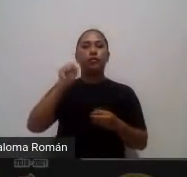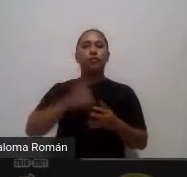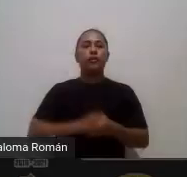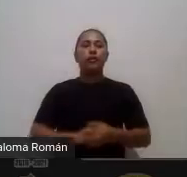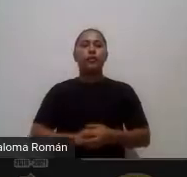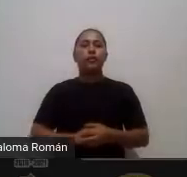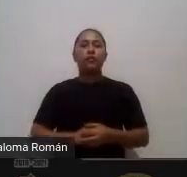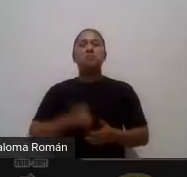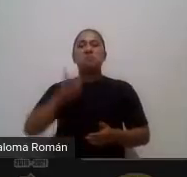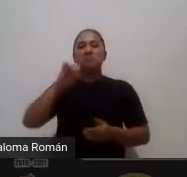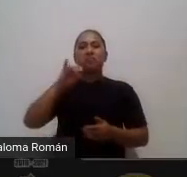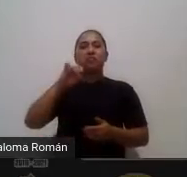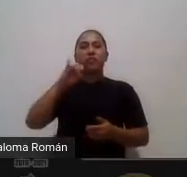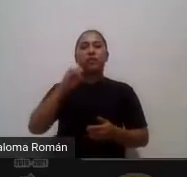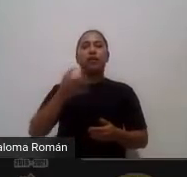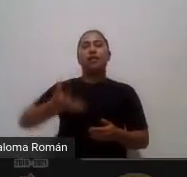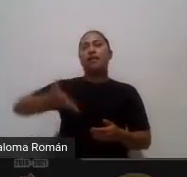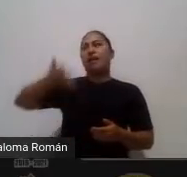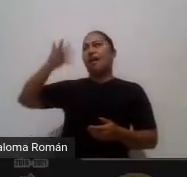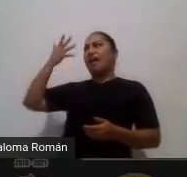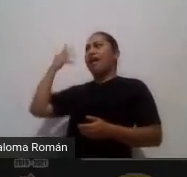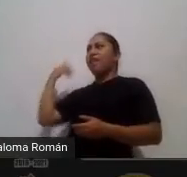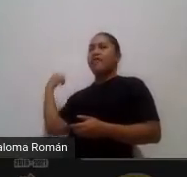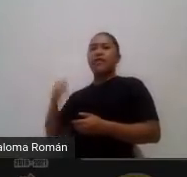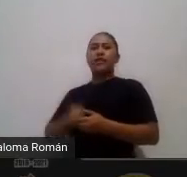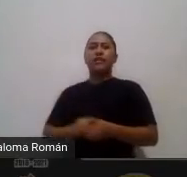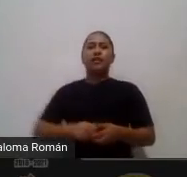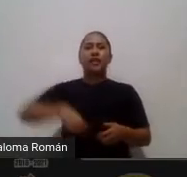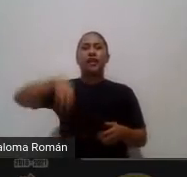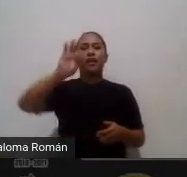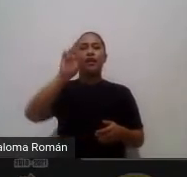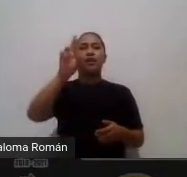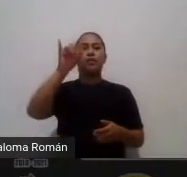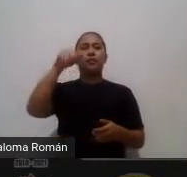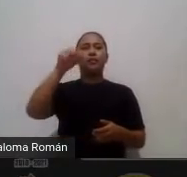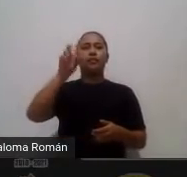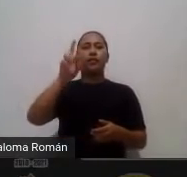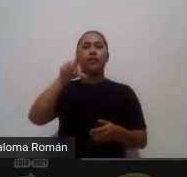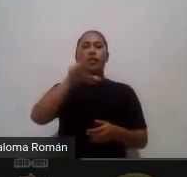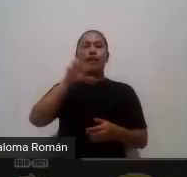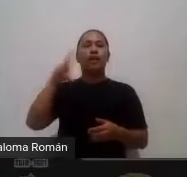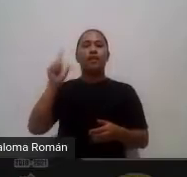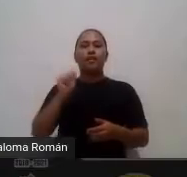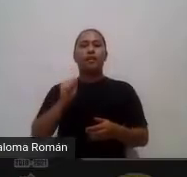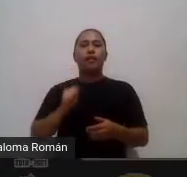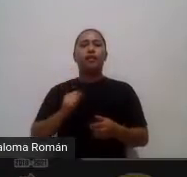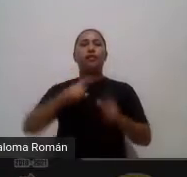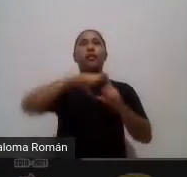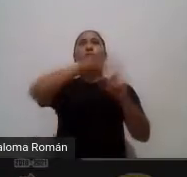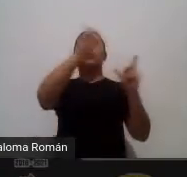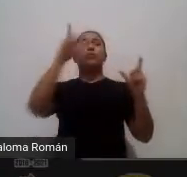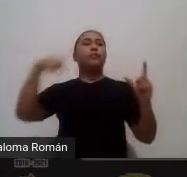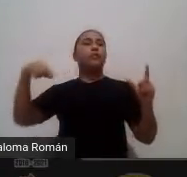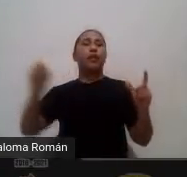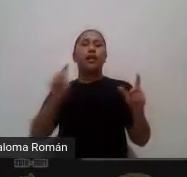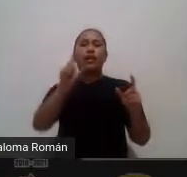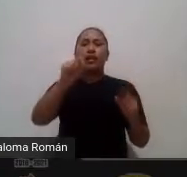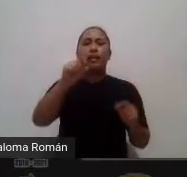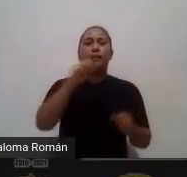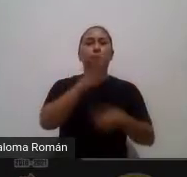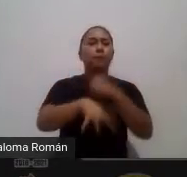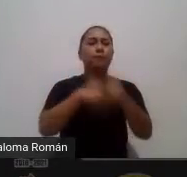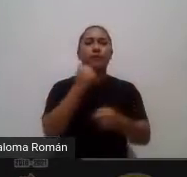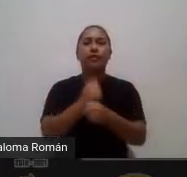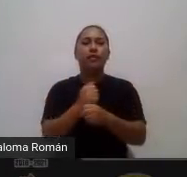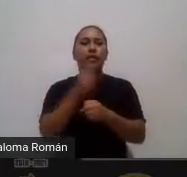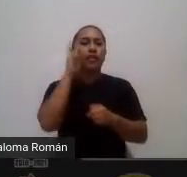si tiene su origen en finlandia en finlandia las reformas educativas son cada 20 años cada 20 años se ven